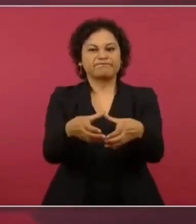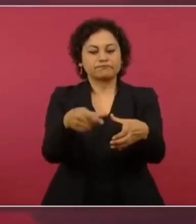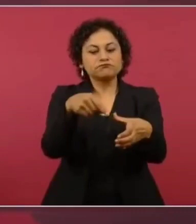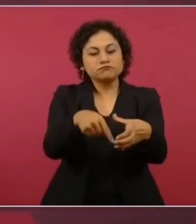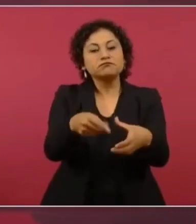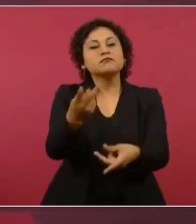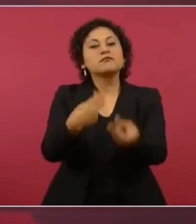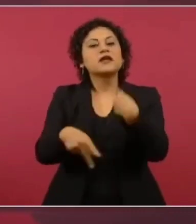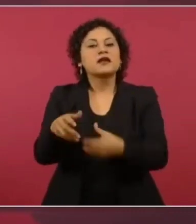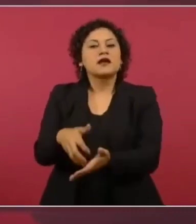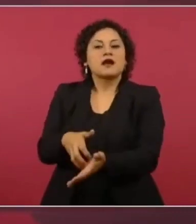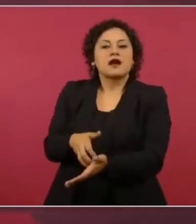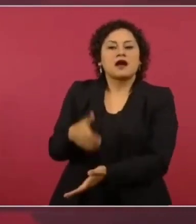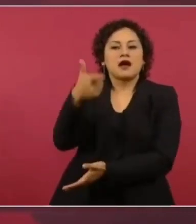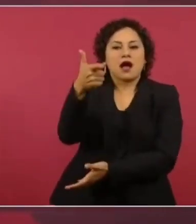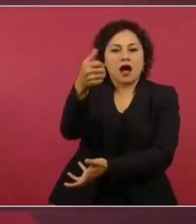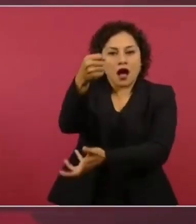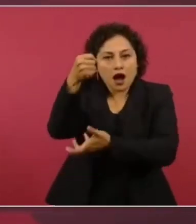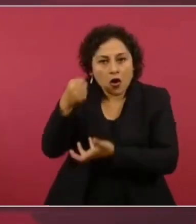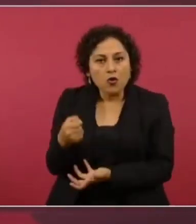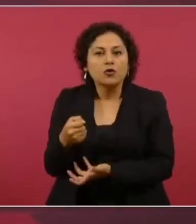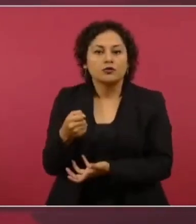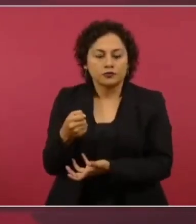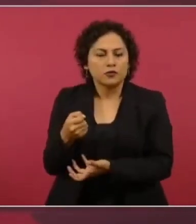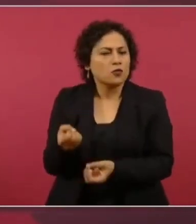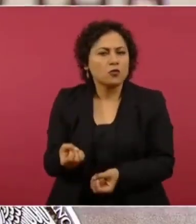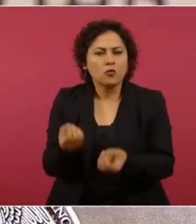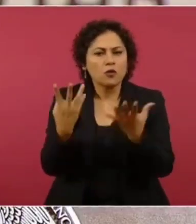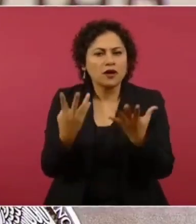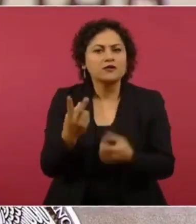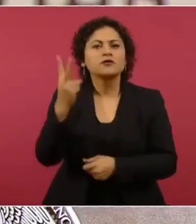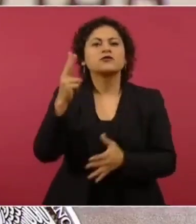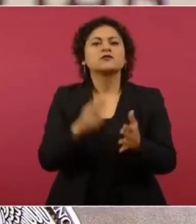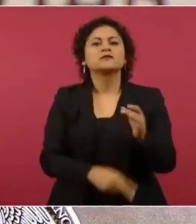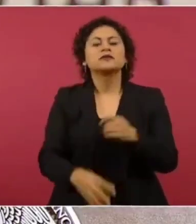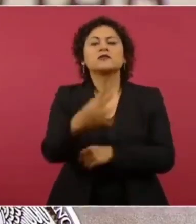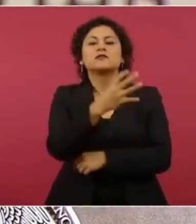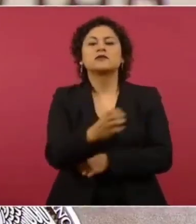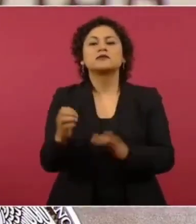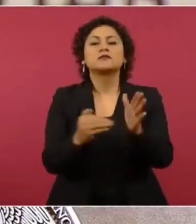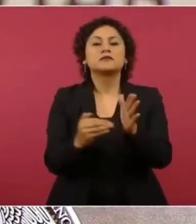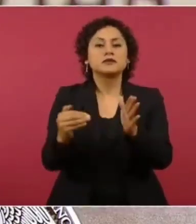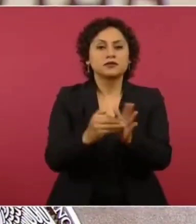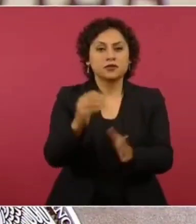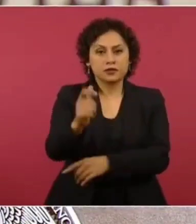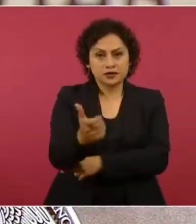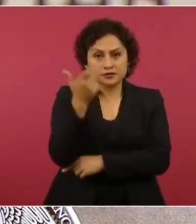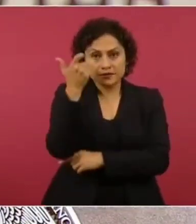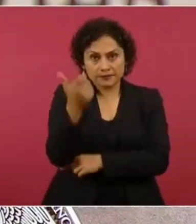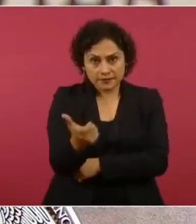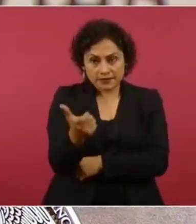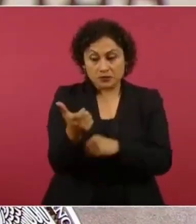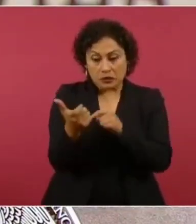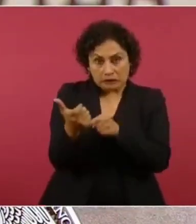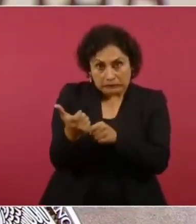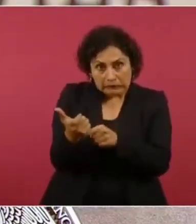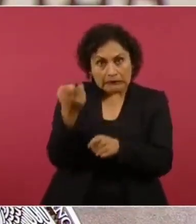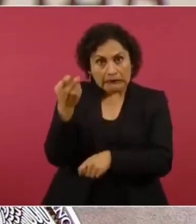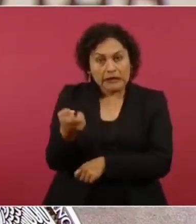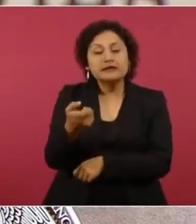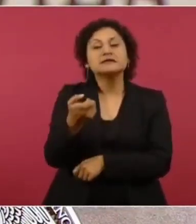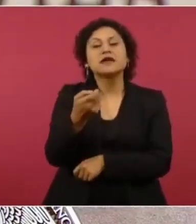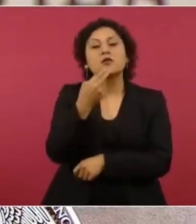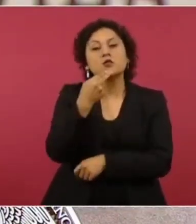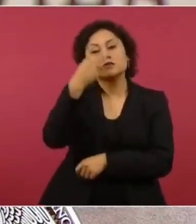nada más y nada menos que de dos mil cuatrocientos millones de pesos que serán empleados en